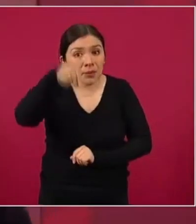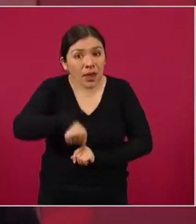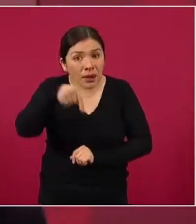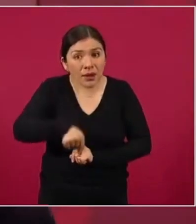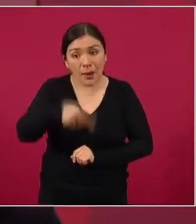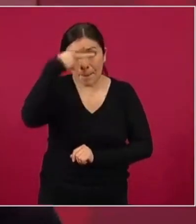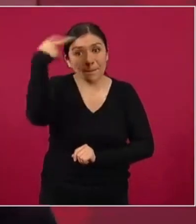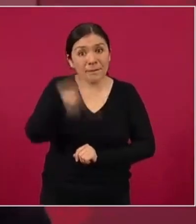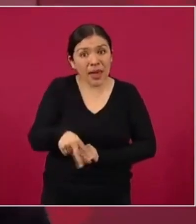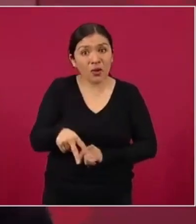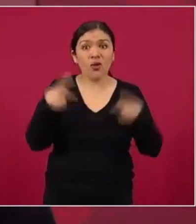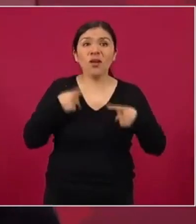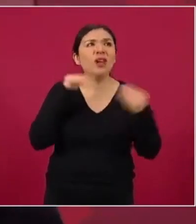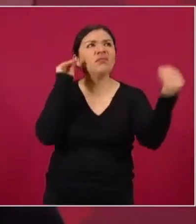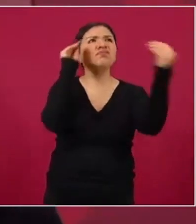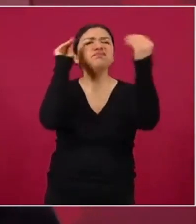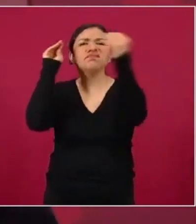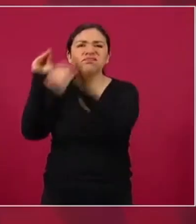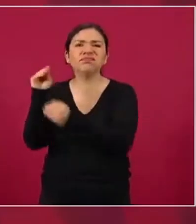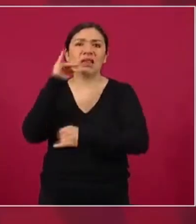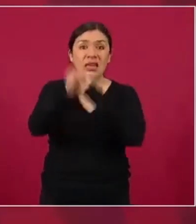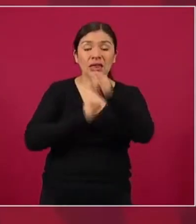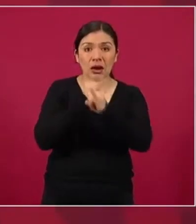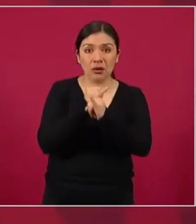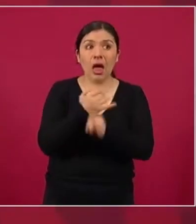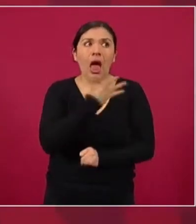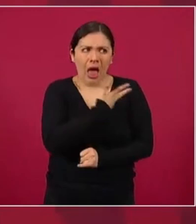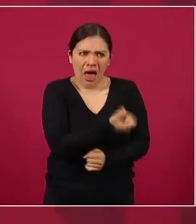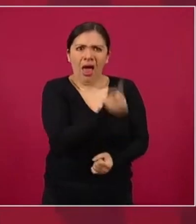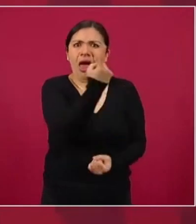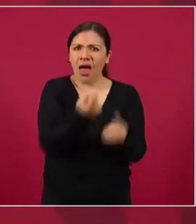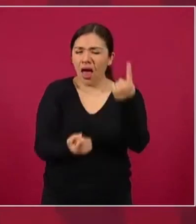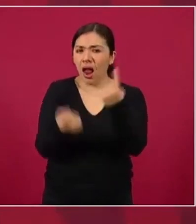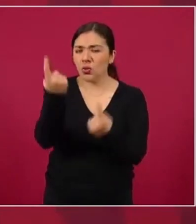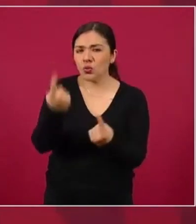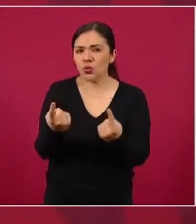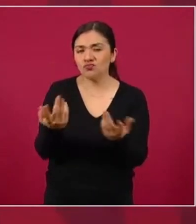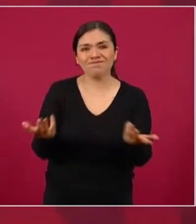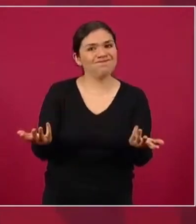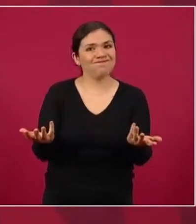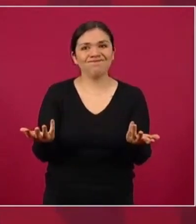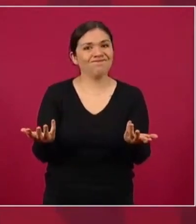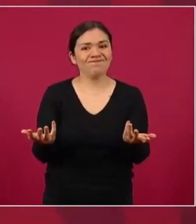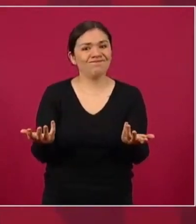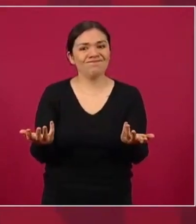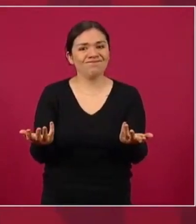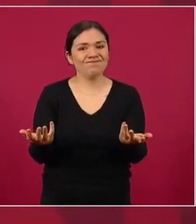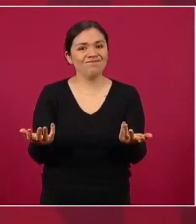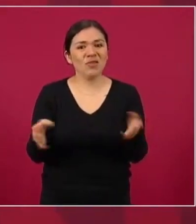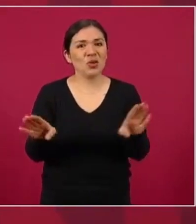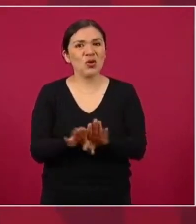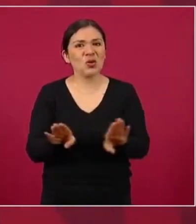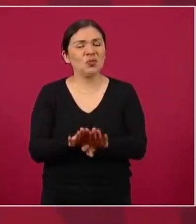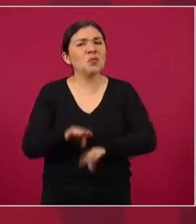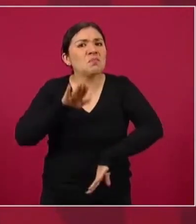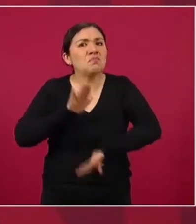diplomáticos internacionalistas, porque hay algunos que son muy